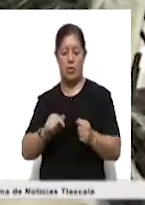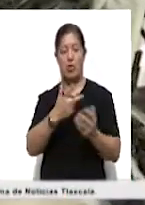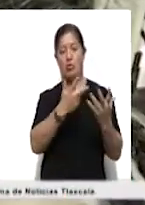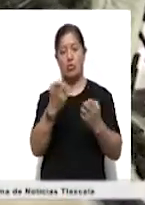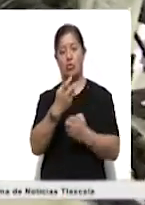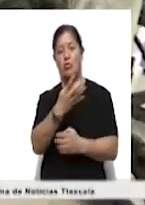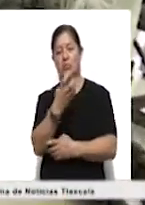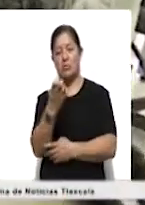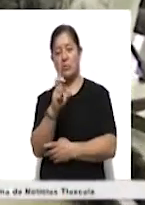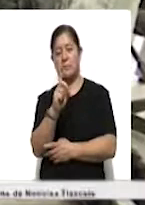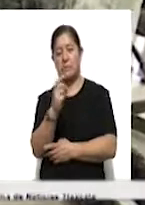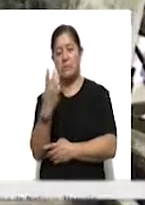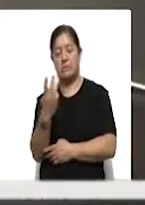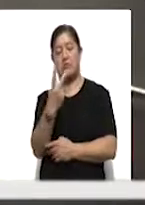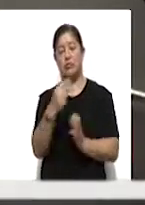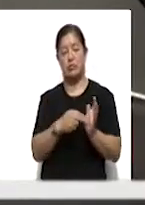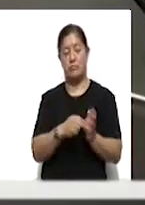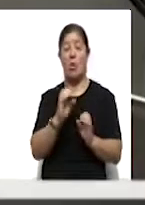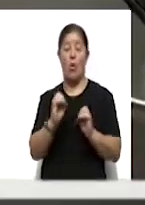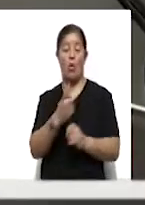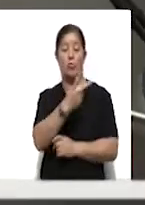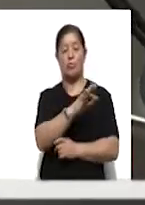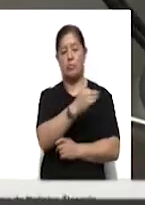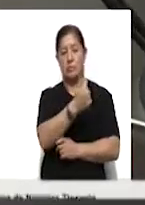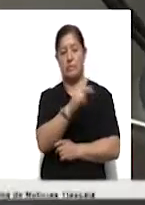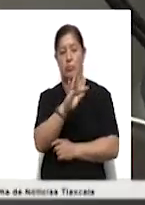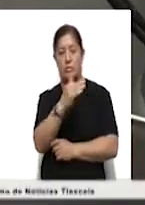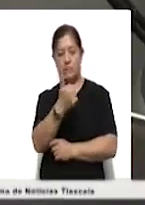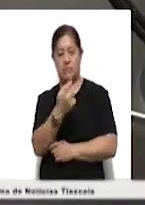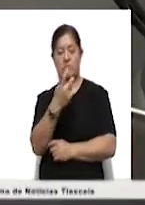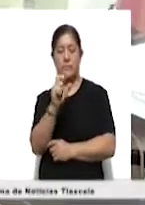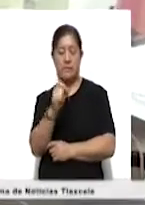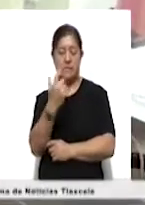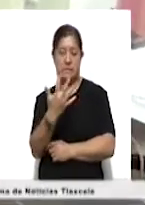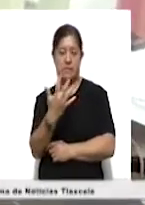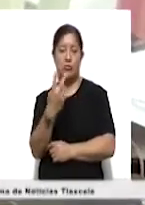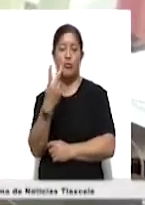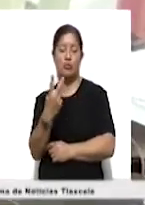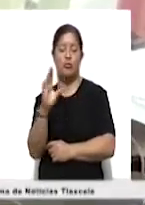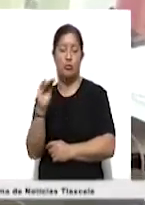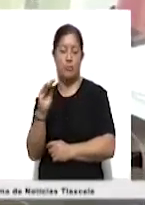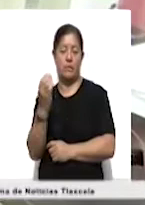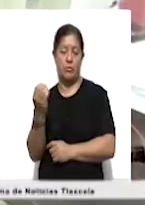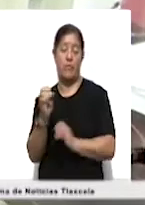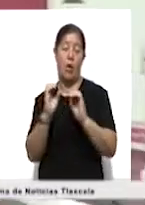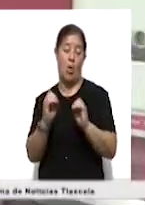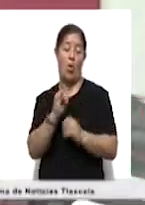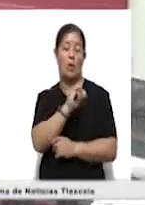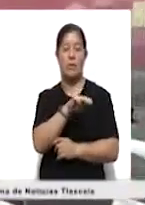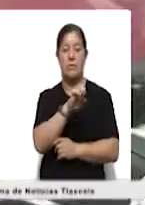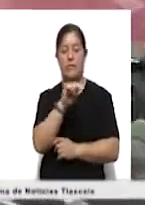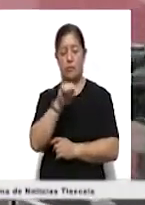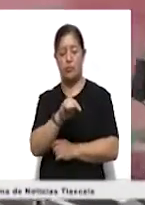-433-2000 o al 246-4625-299 o bien en ine